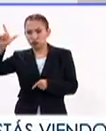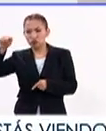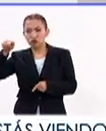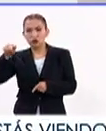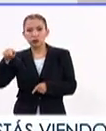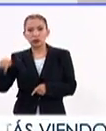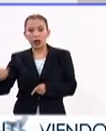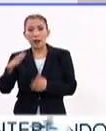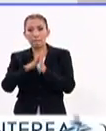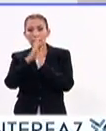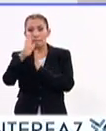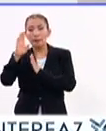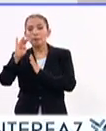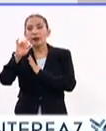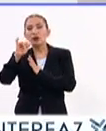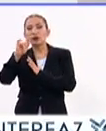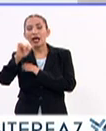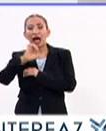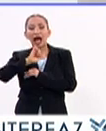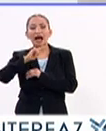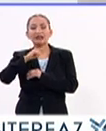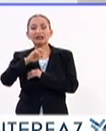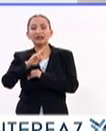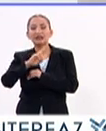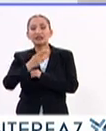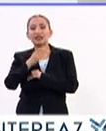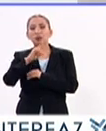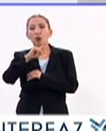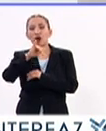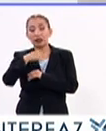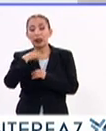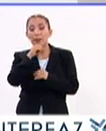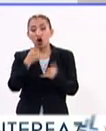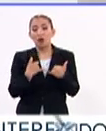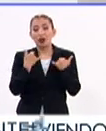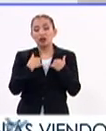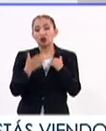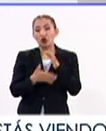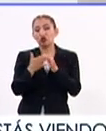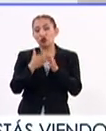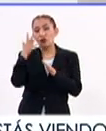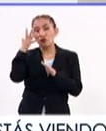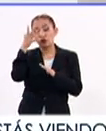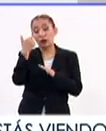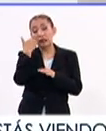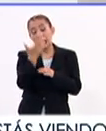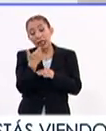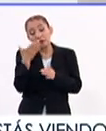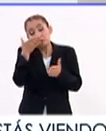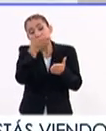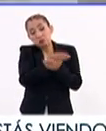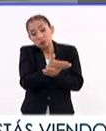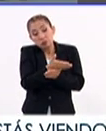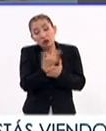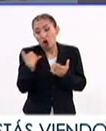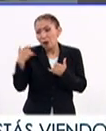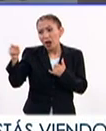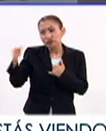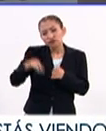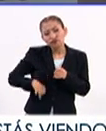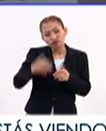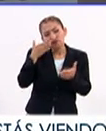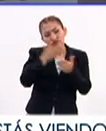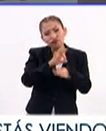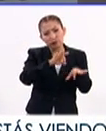en biblioteconomía y archivonomía y también a jóvenes construyendo el futuro buscando que haya jóvenes